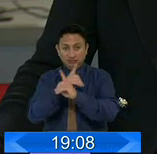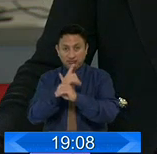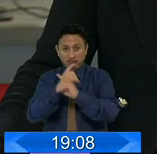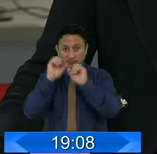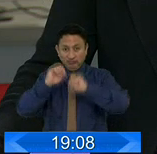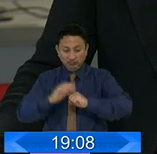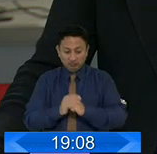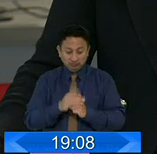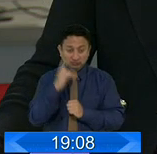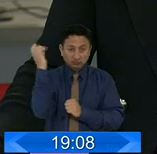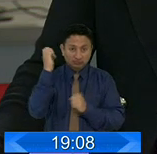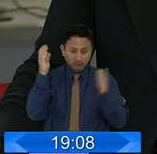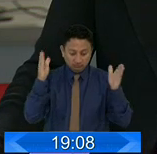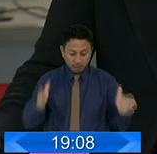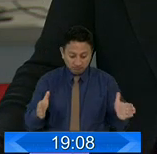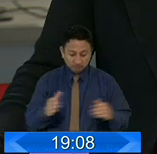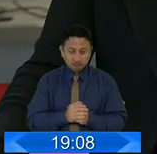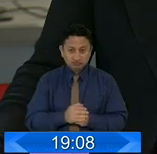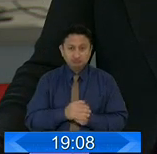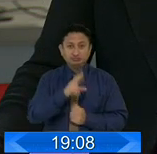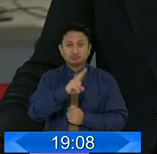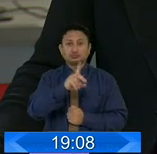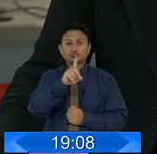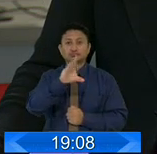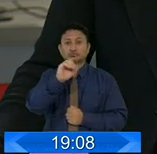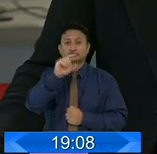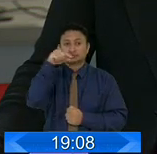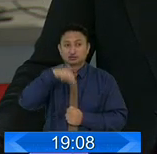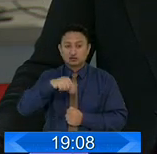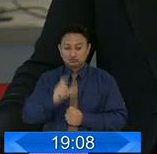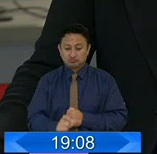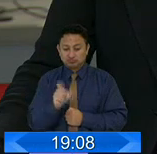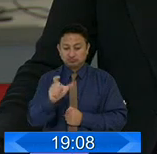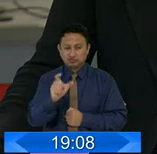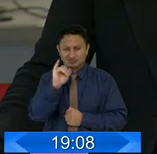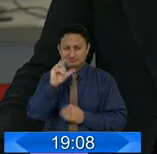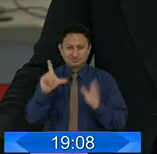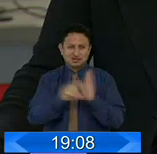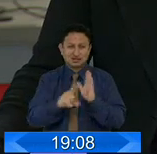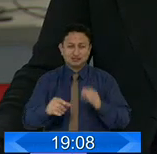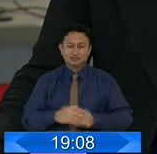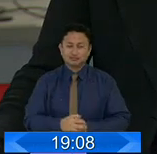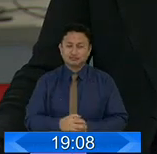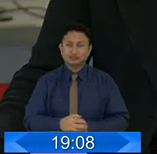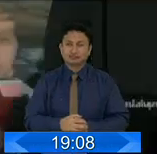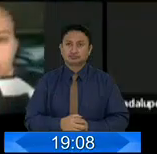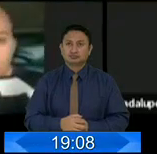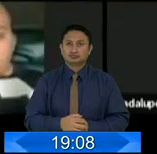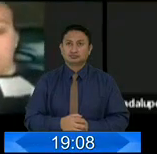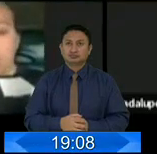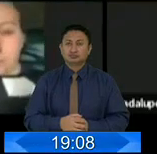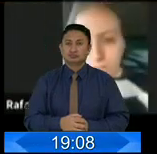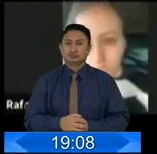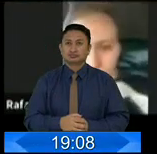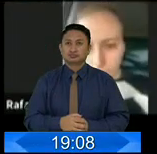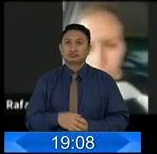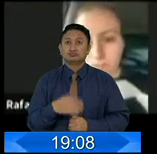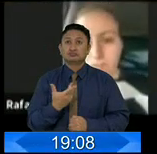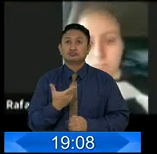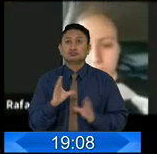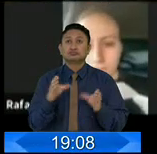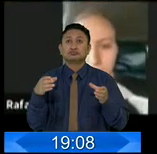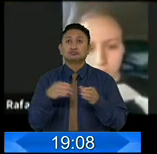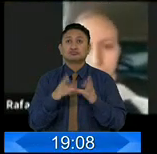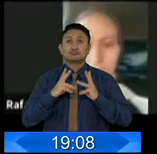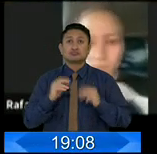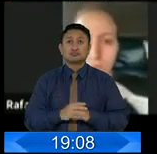otorgados durante la emergencia, 210 se habrían emitido de forma ilegal. El pedido de la Comisión